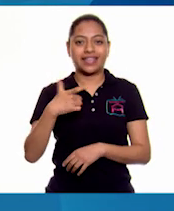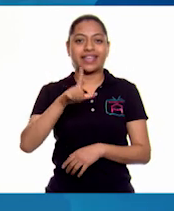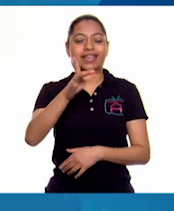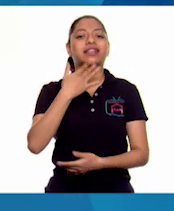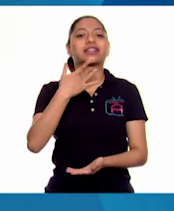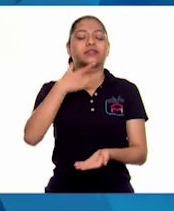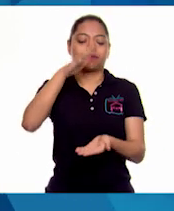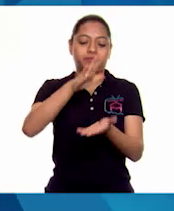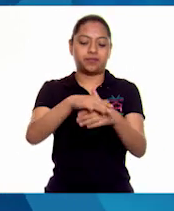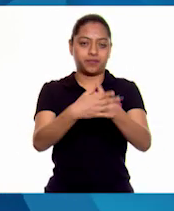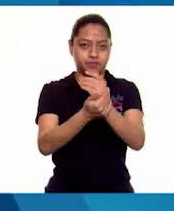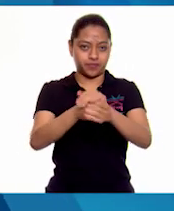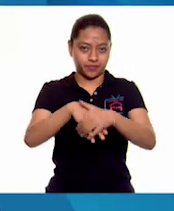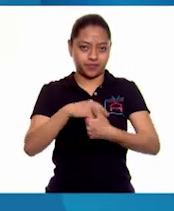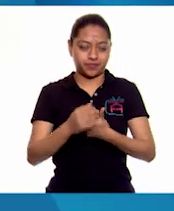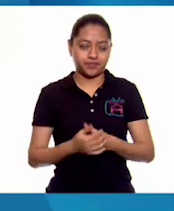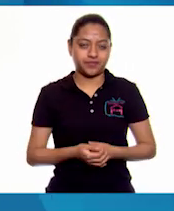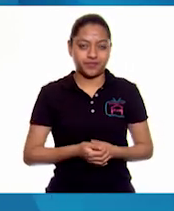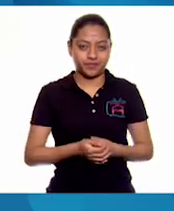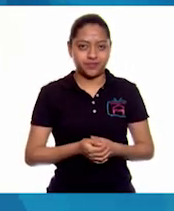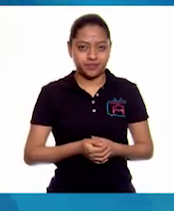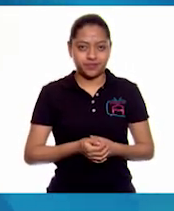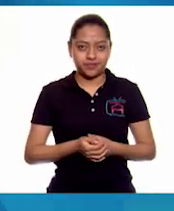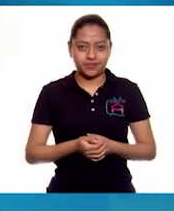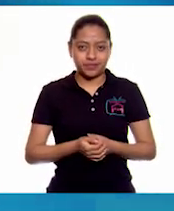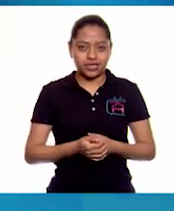desinfectante a base de agua y alcohol.